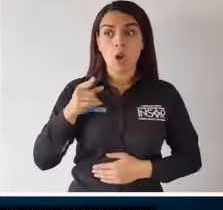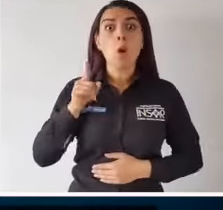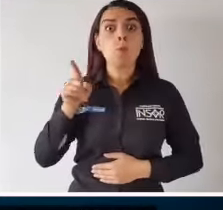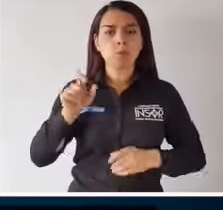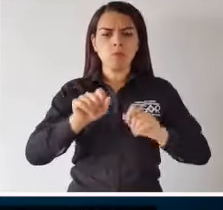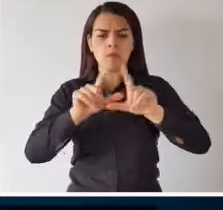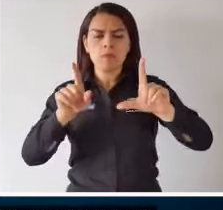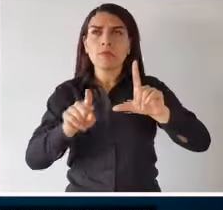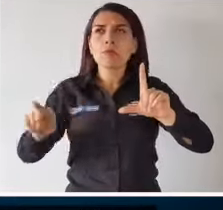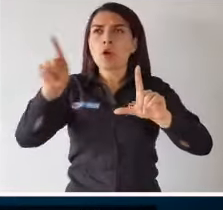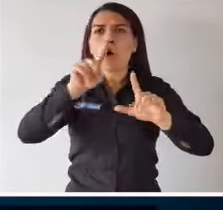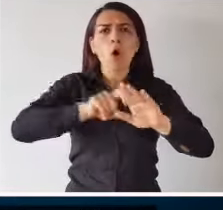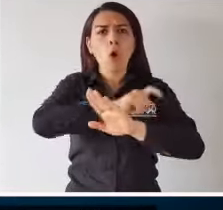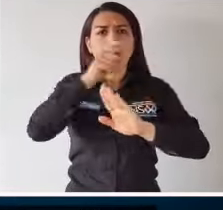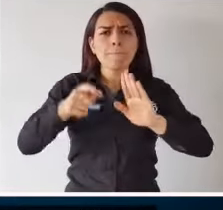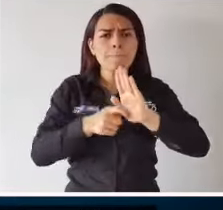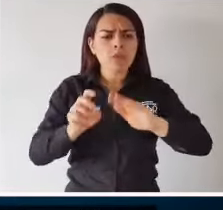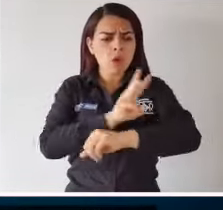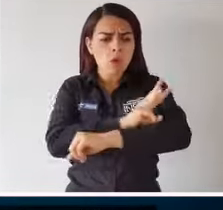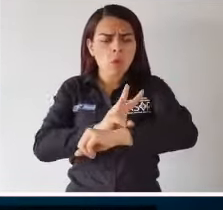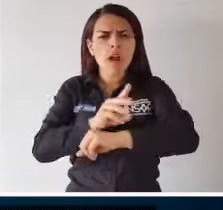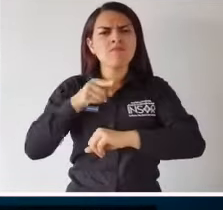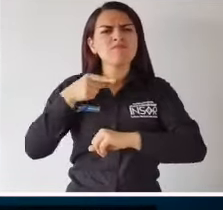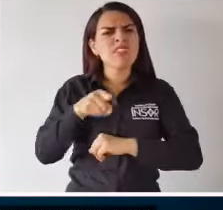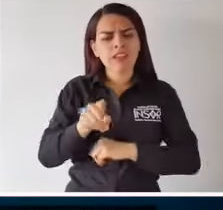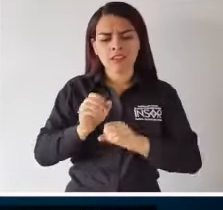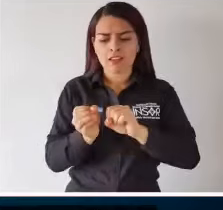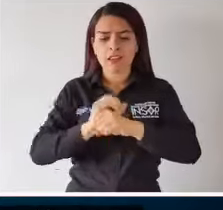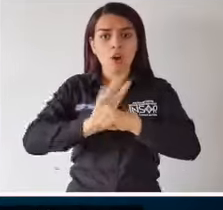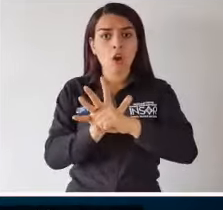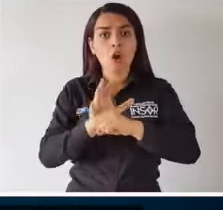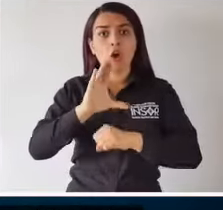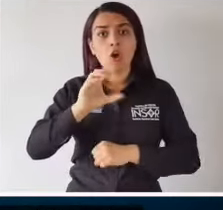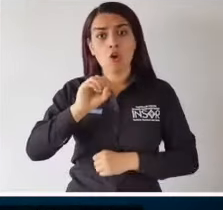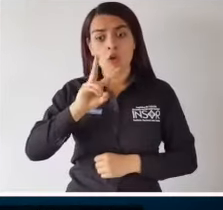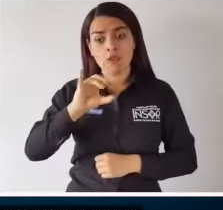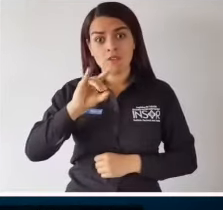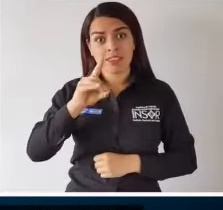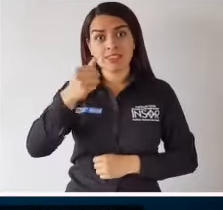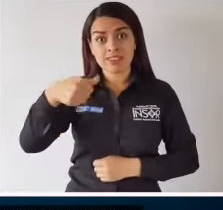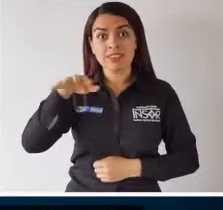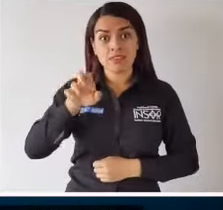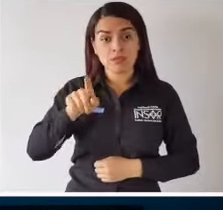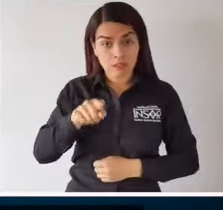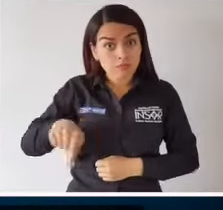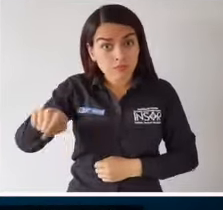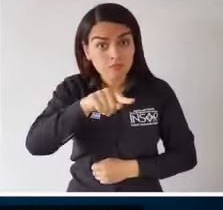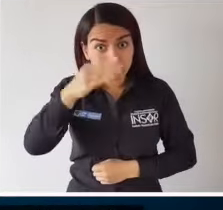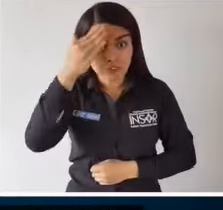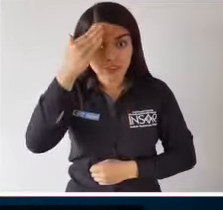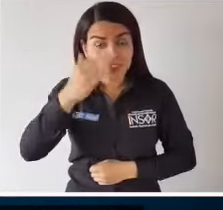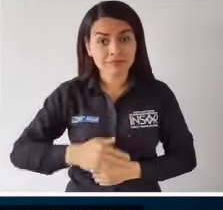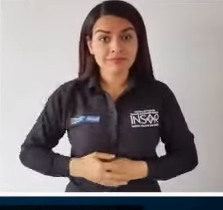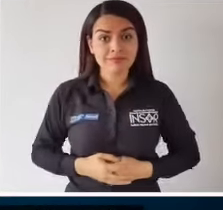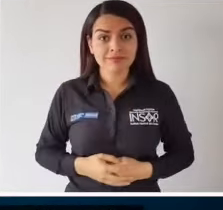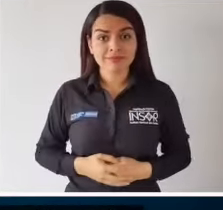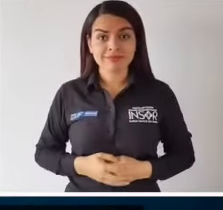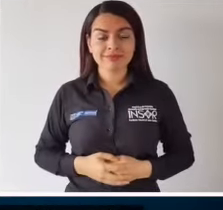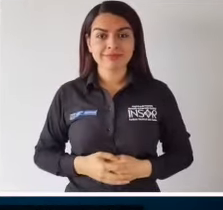¿Sabías que el Ministerio de Salud tiene una página con toda la información que debes conocer sobre el coronavirus COVID-19?